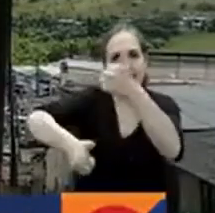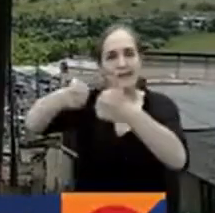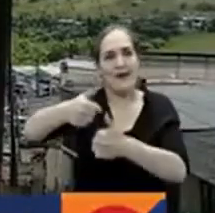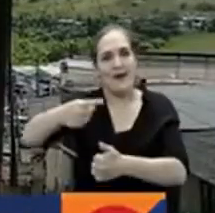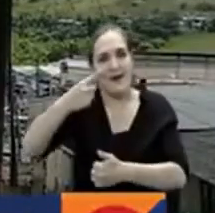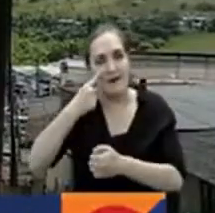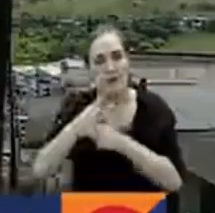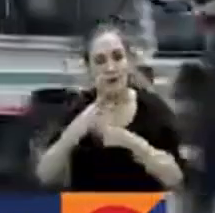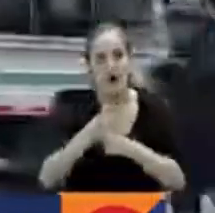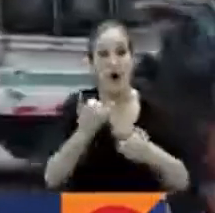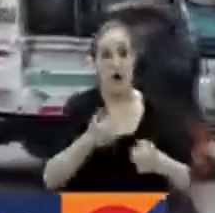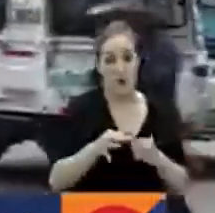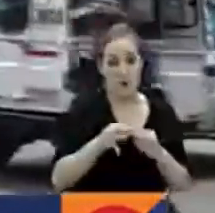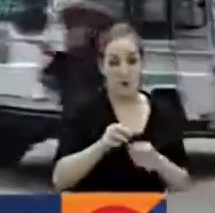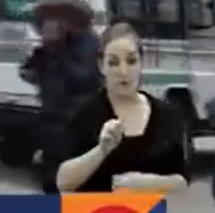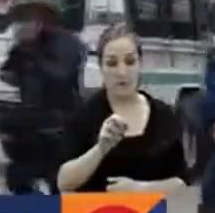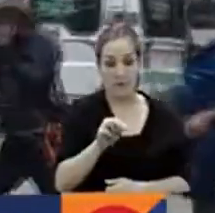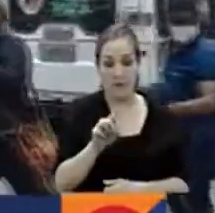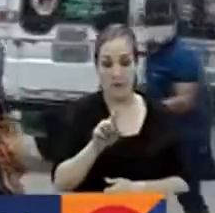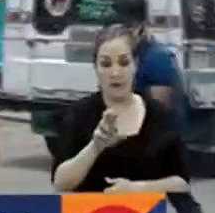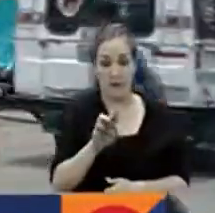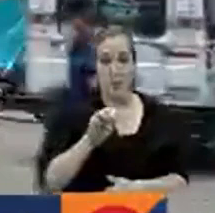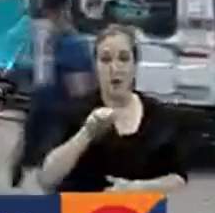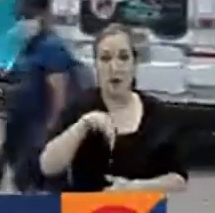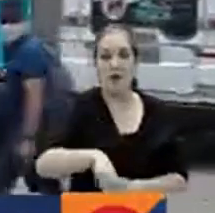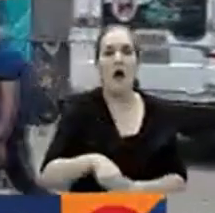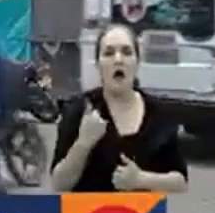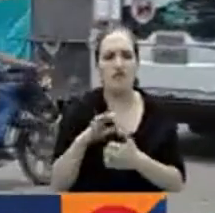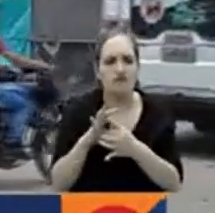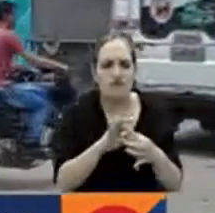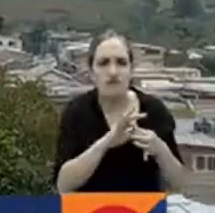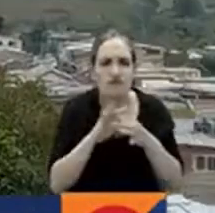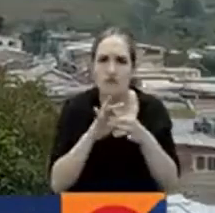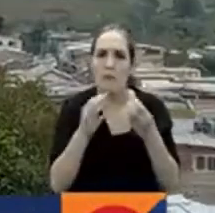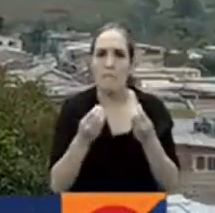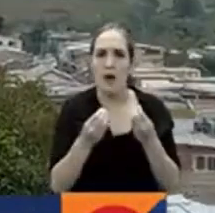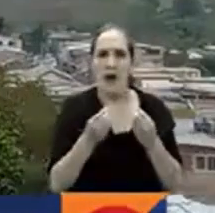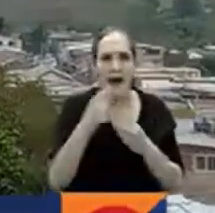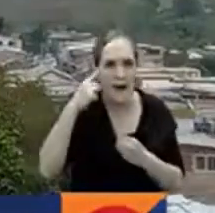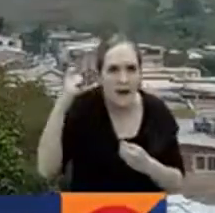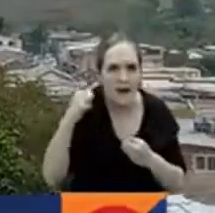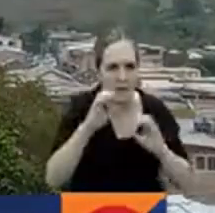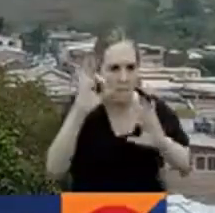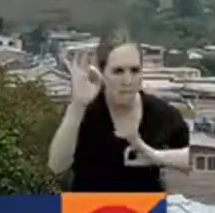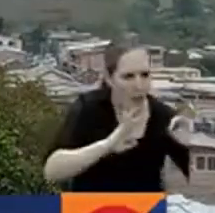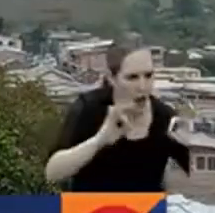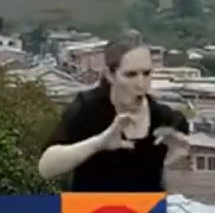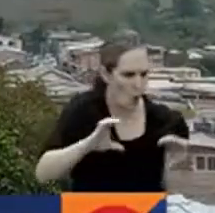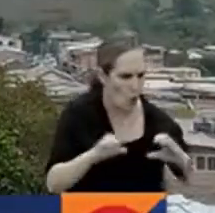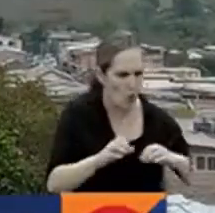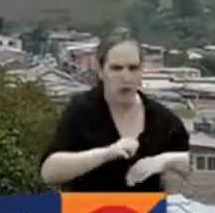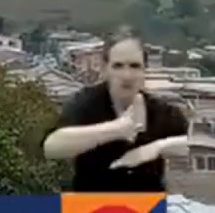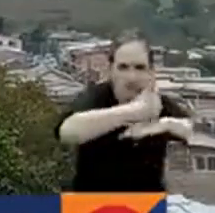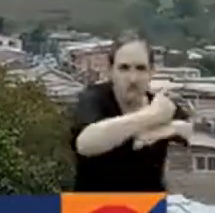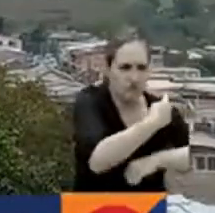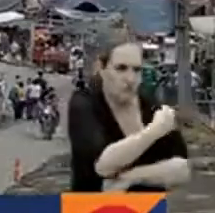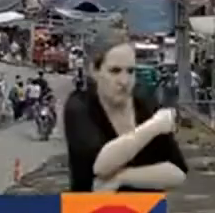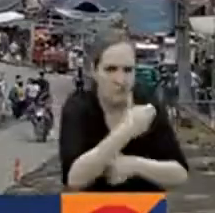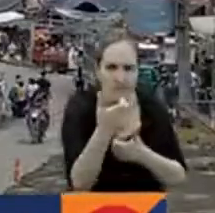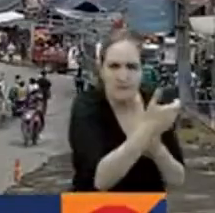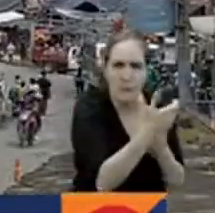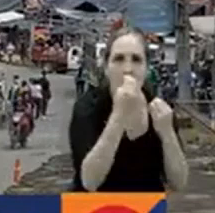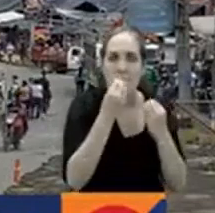esto que en Anserma se llevan a cabo acciones articuladas con el Sistema General de Gestión del Riesgo y la Gobernación de Caldas para hacer censos, para hacer